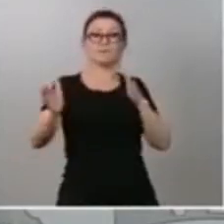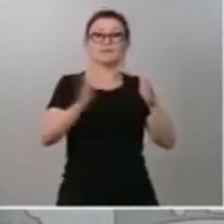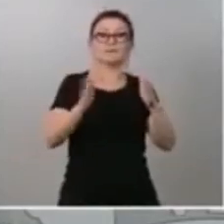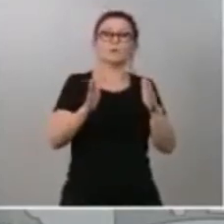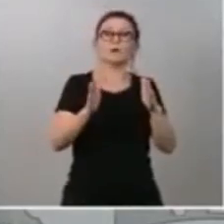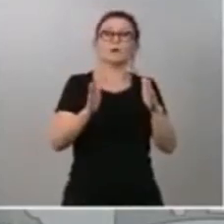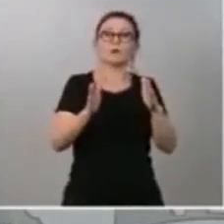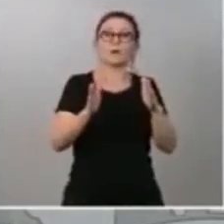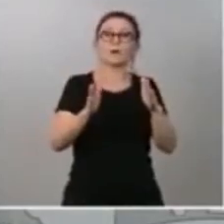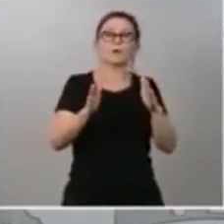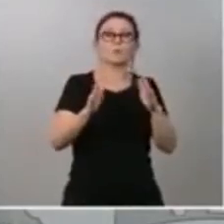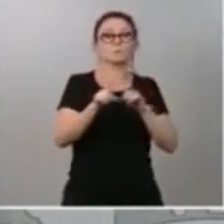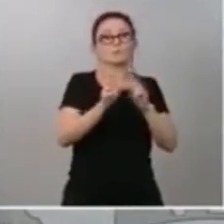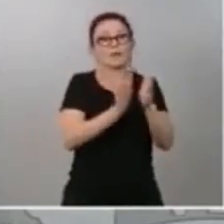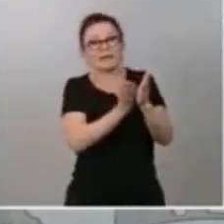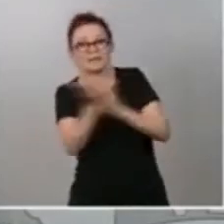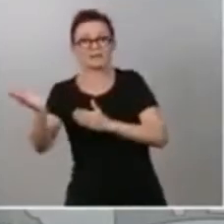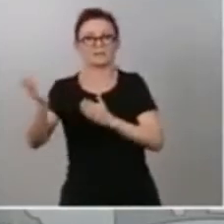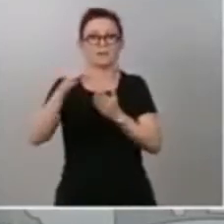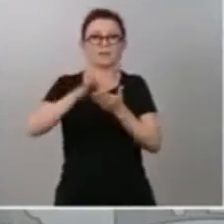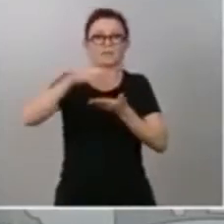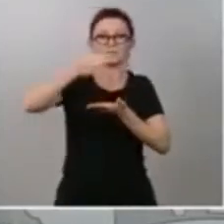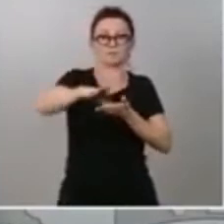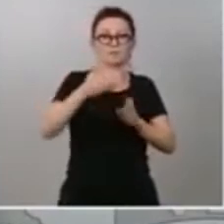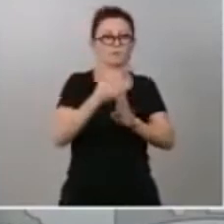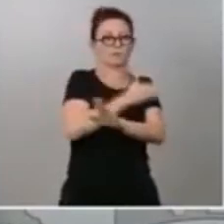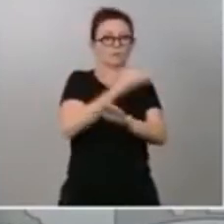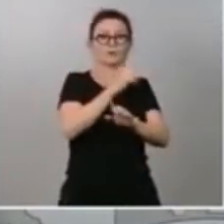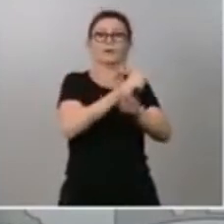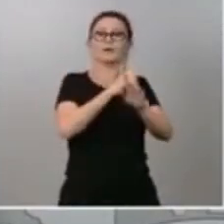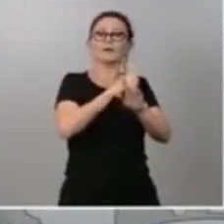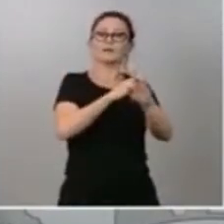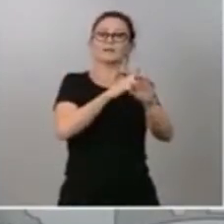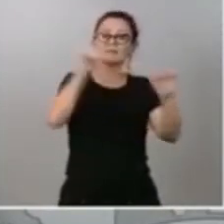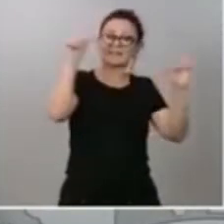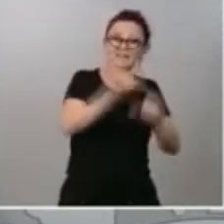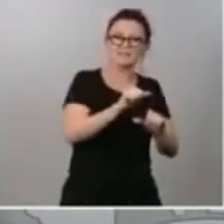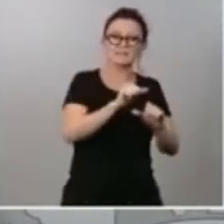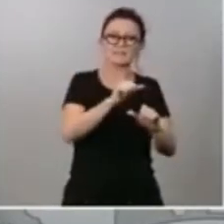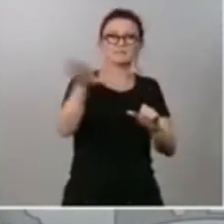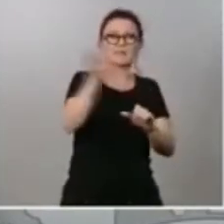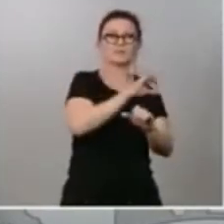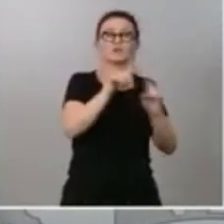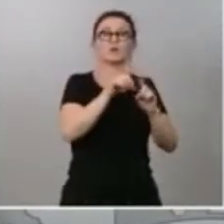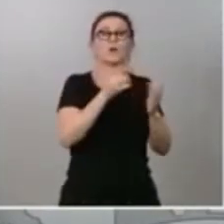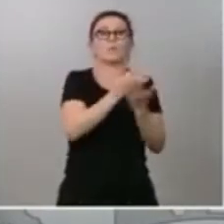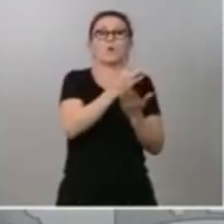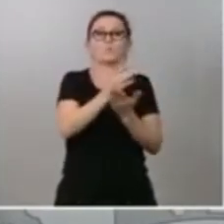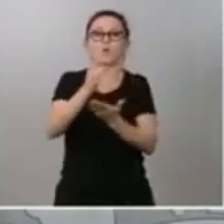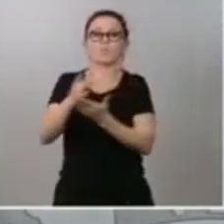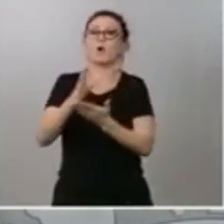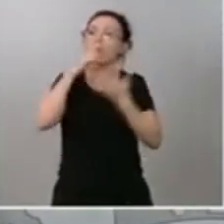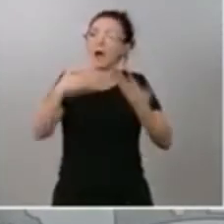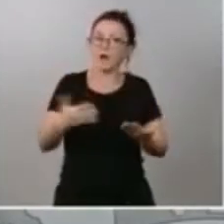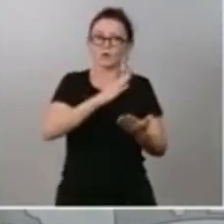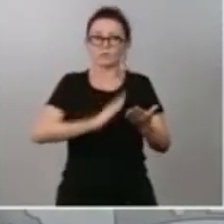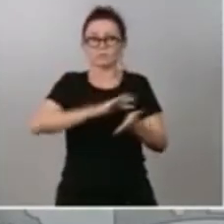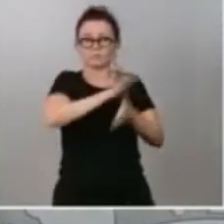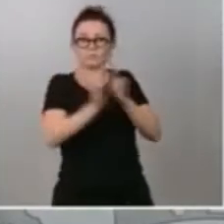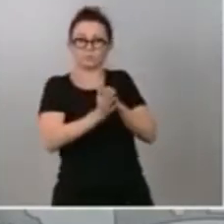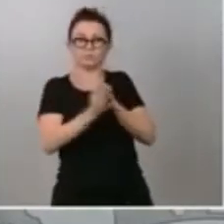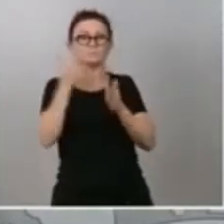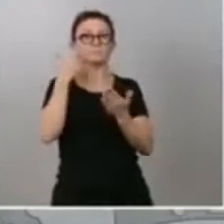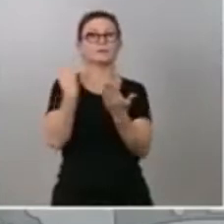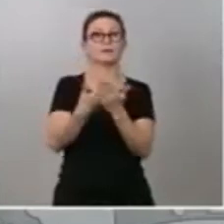que es lo que ha ocurrido en anteriores crisis, y, lógicamente, el impulso y la consolidación del diálogo social como garantía de la necesaria e